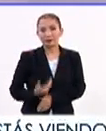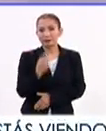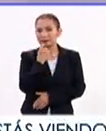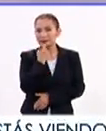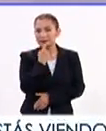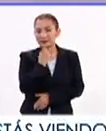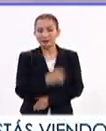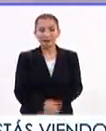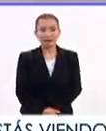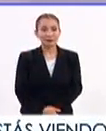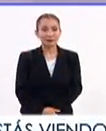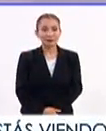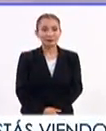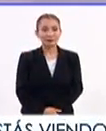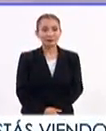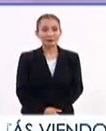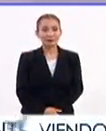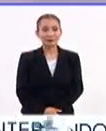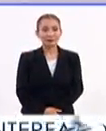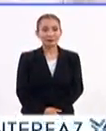presidente Andrés Manuel López Obrador.